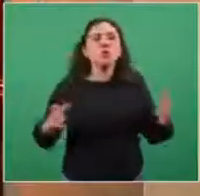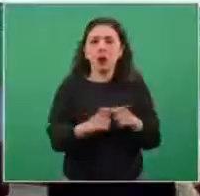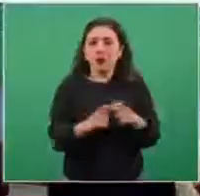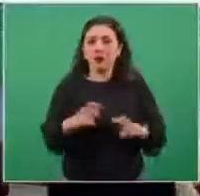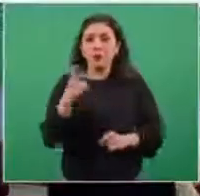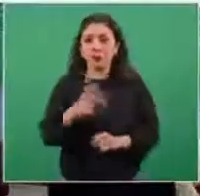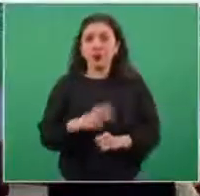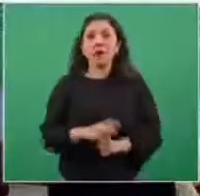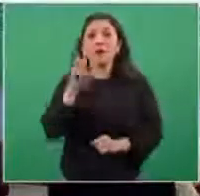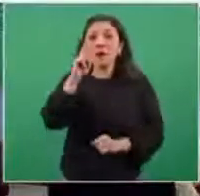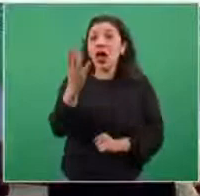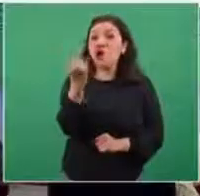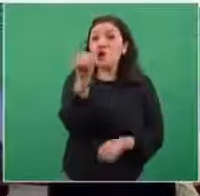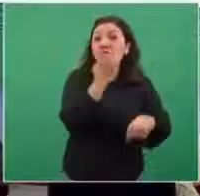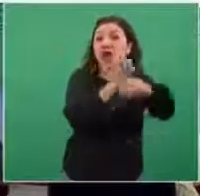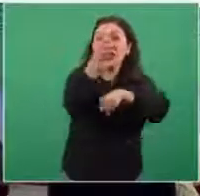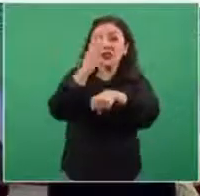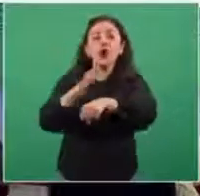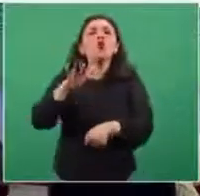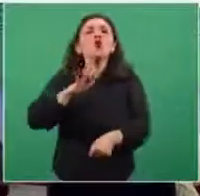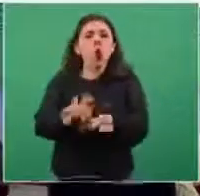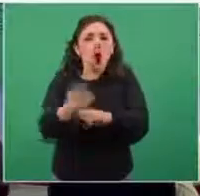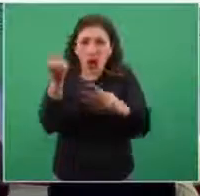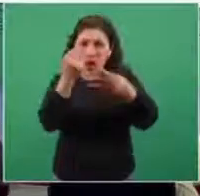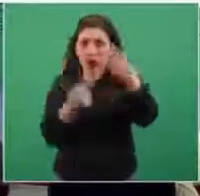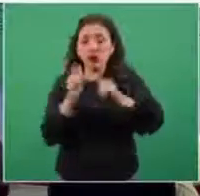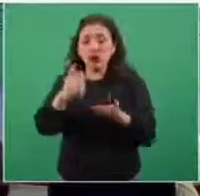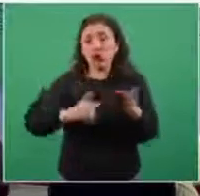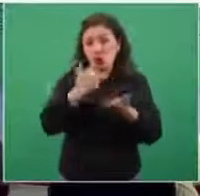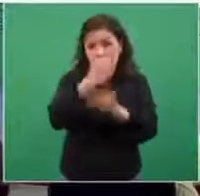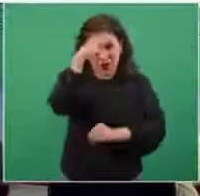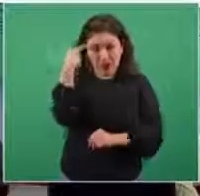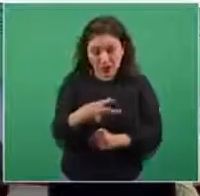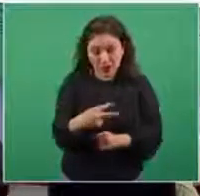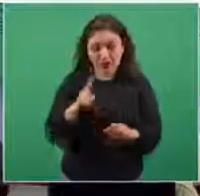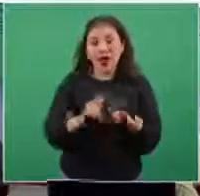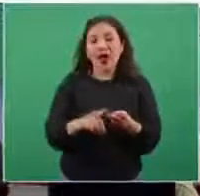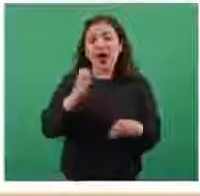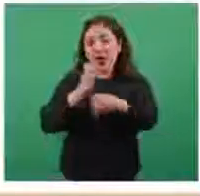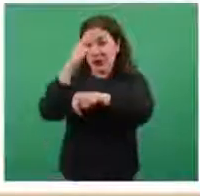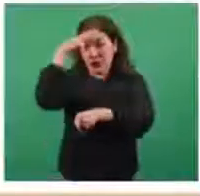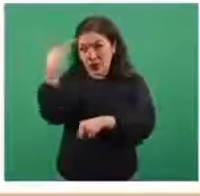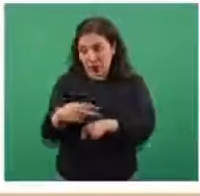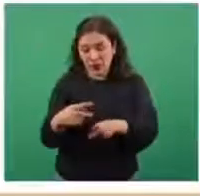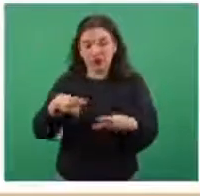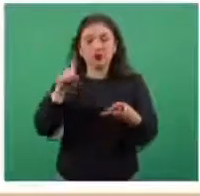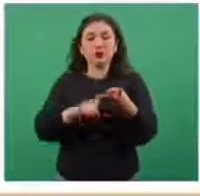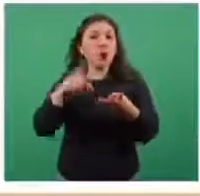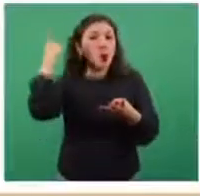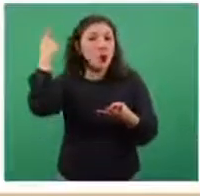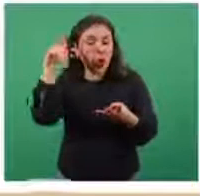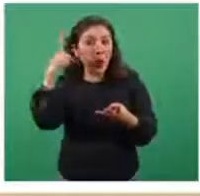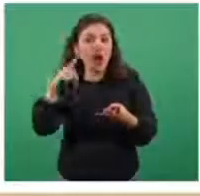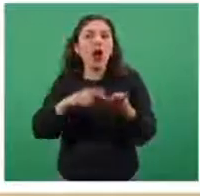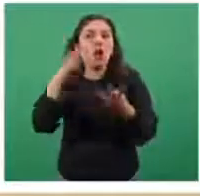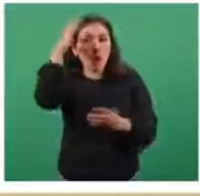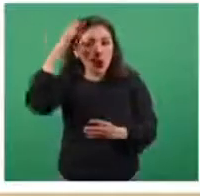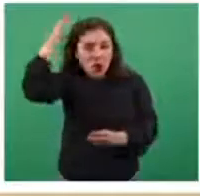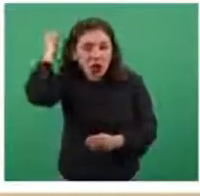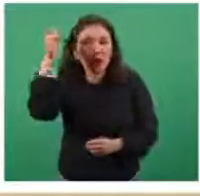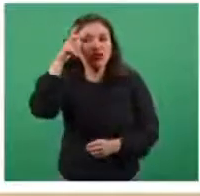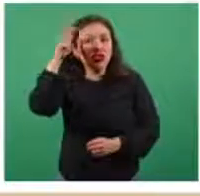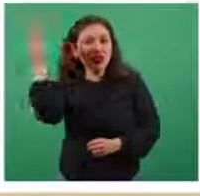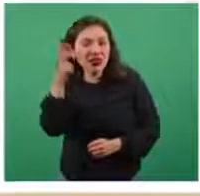entidades con más del 70 por ciento de ocupación es Ciudad de México, Estado de México, Puebla, Morelos,